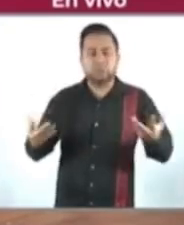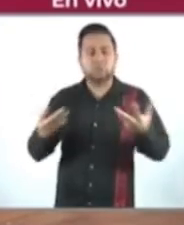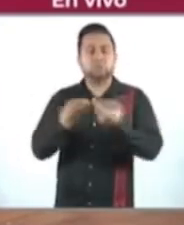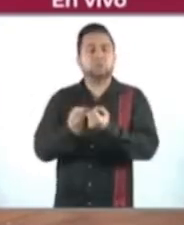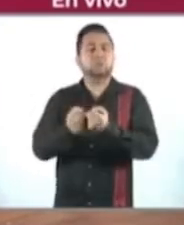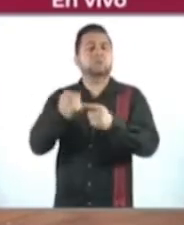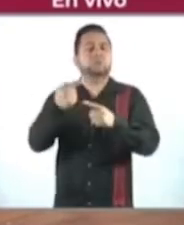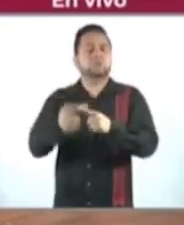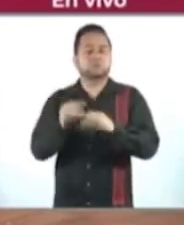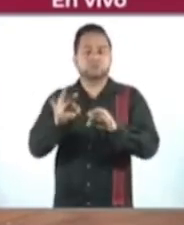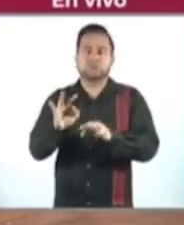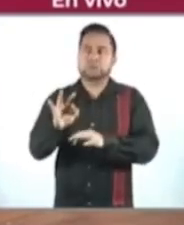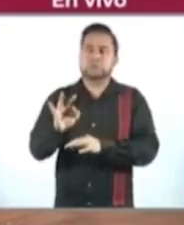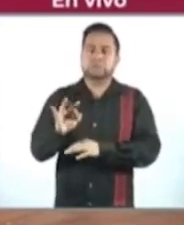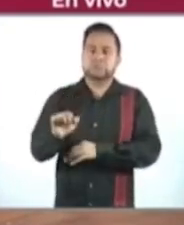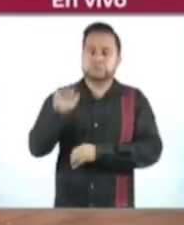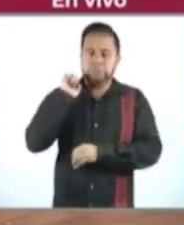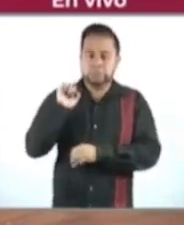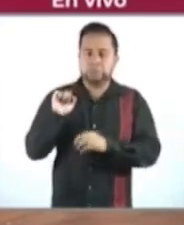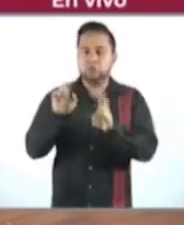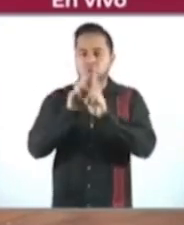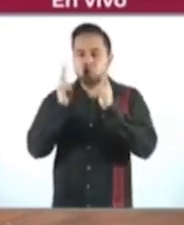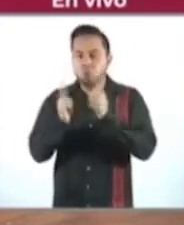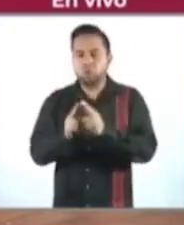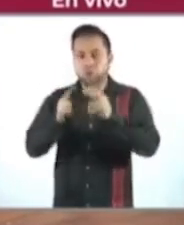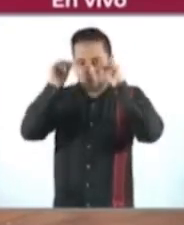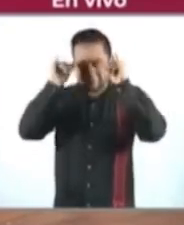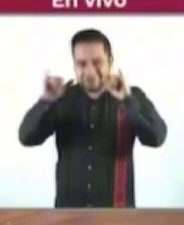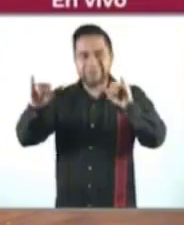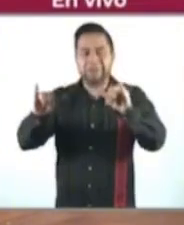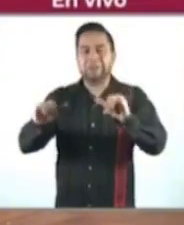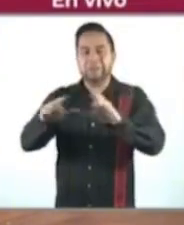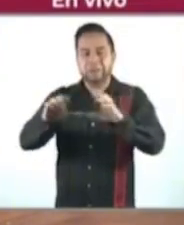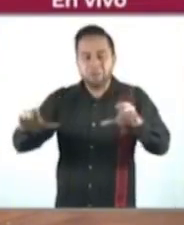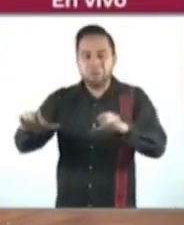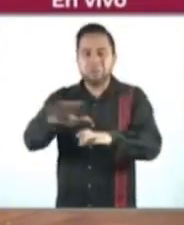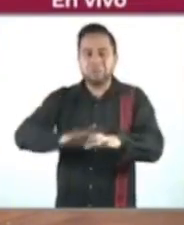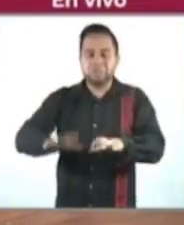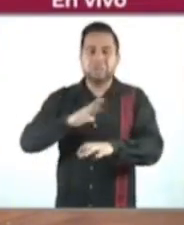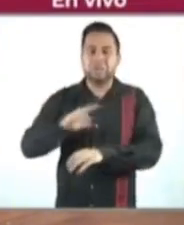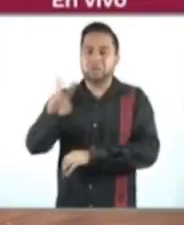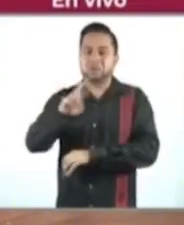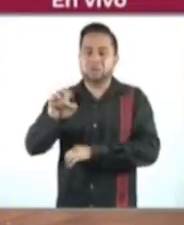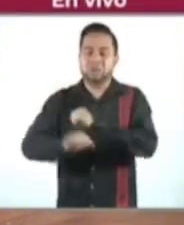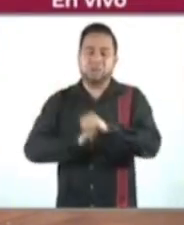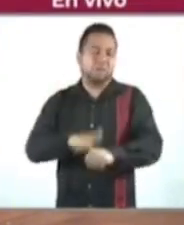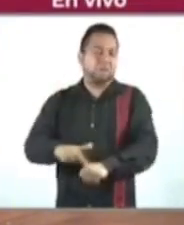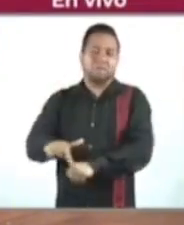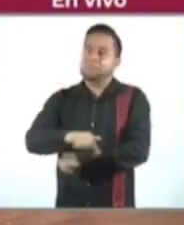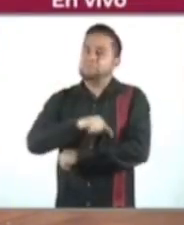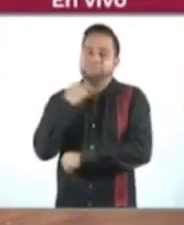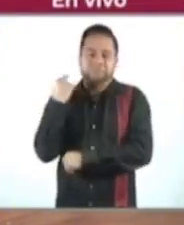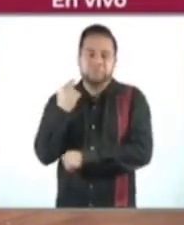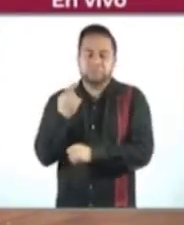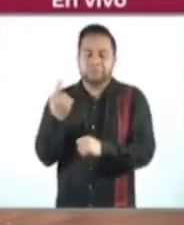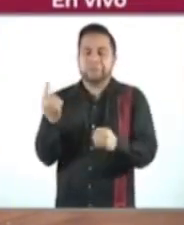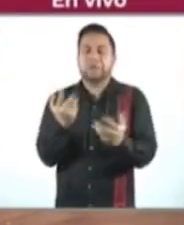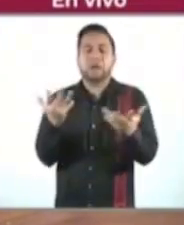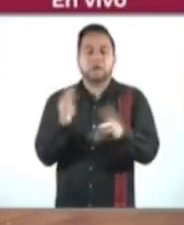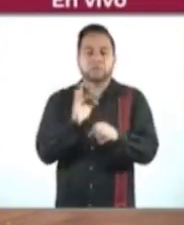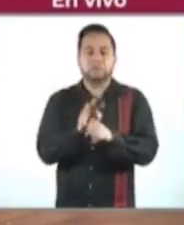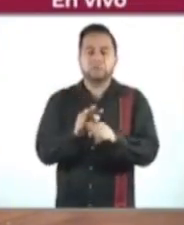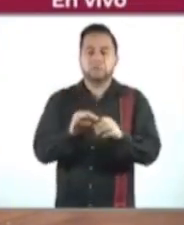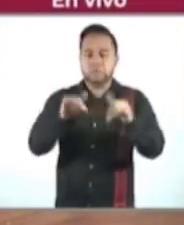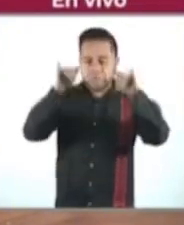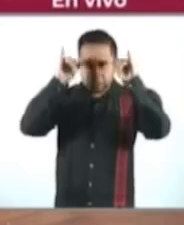día sábado con la Unión Ganadera Regional de la Costa, se han perdido 200 cabezas de ganado. ¿Qué vamos a hacer en ese caso? Todo